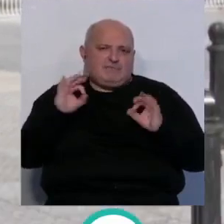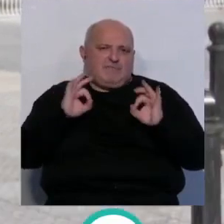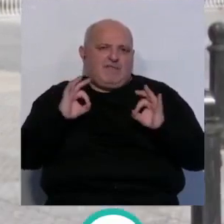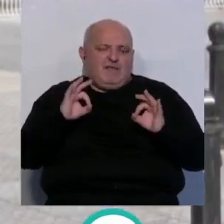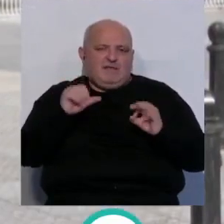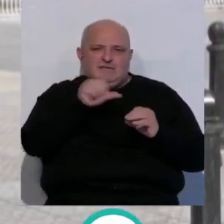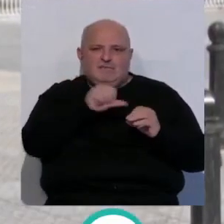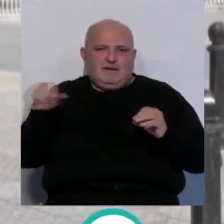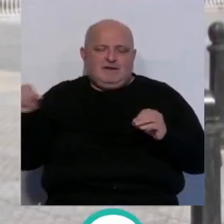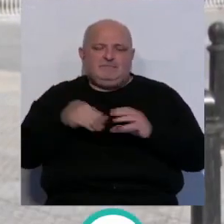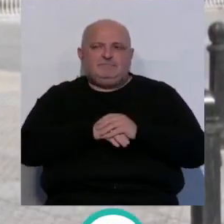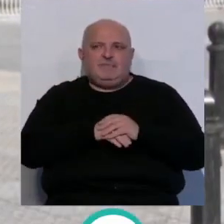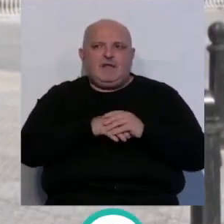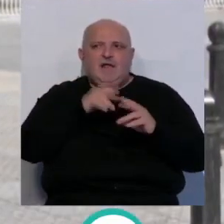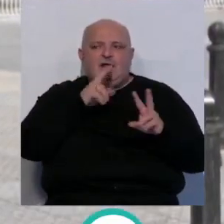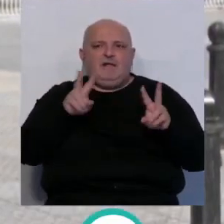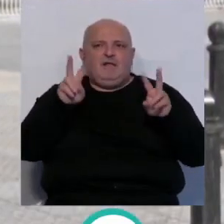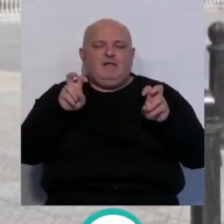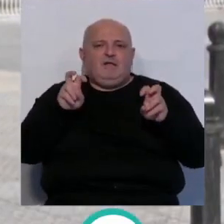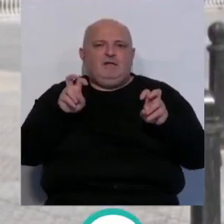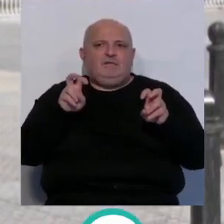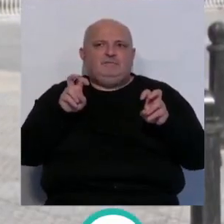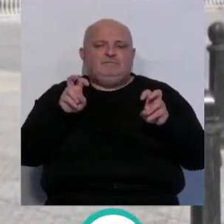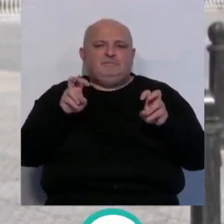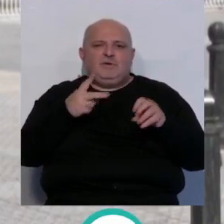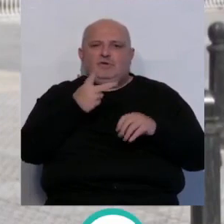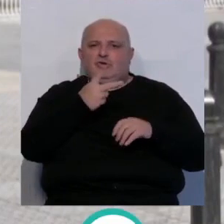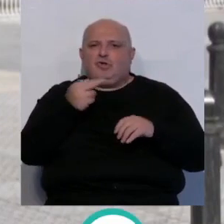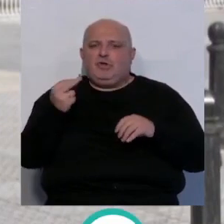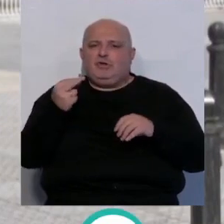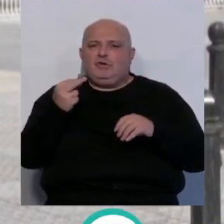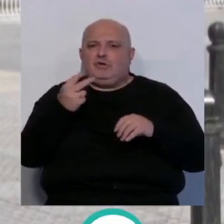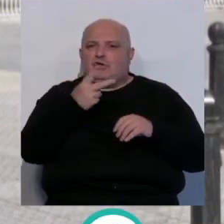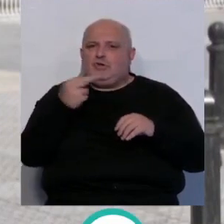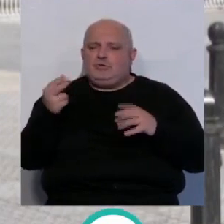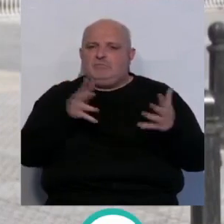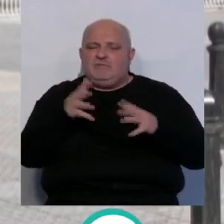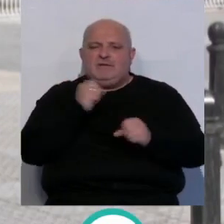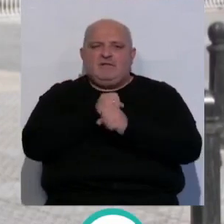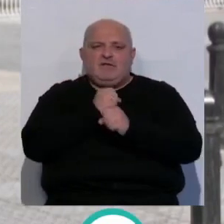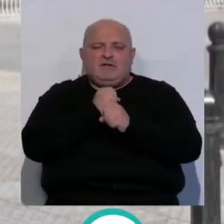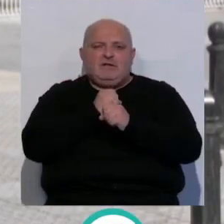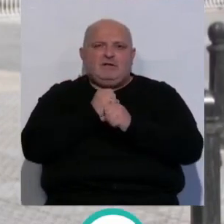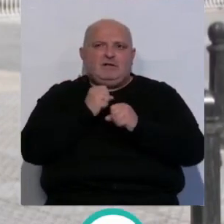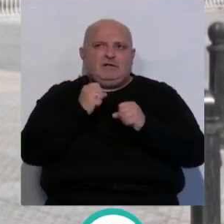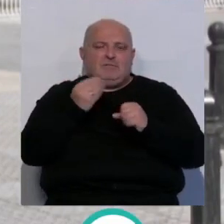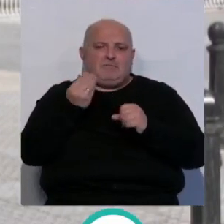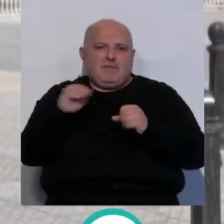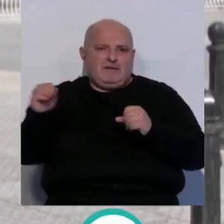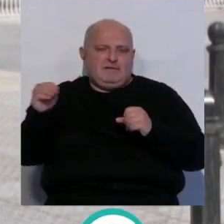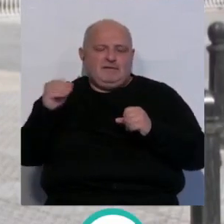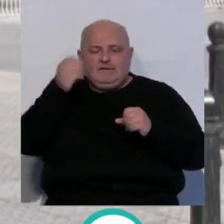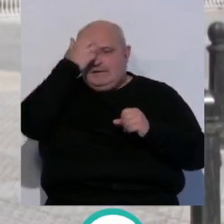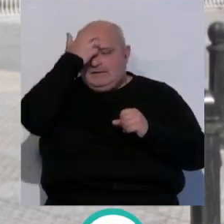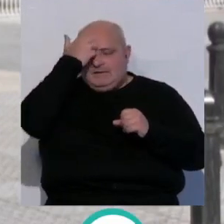para esta semana. Estamos hablando de 200 operarios, trabajadores y trabajadoras, reforzando la limpieza.